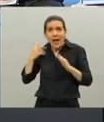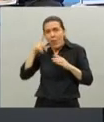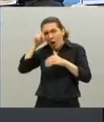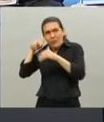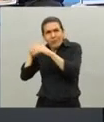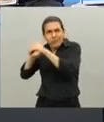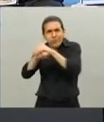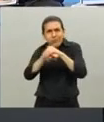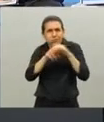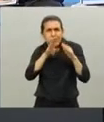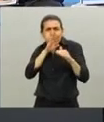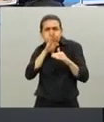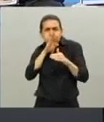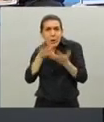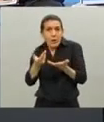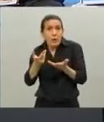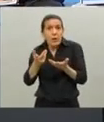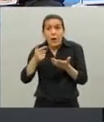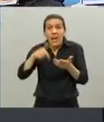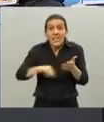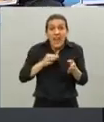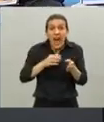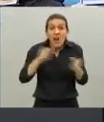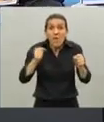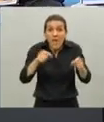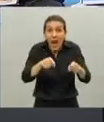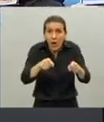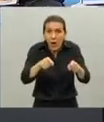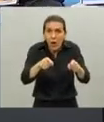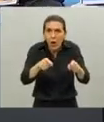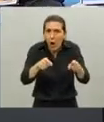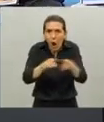esté controlado el coronavirus va a pasar lo mismo gracias